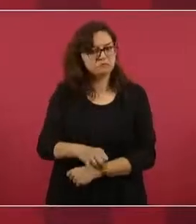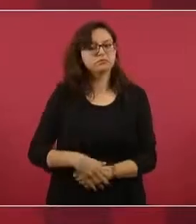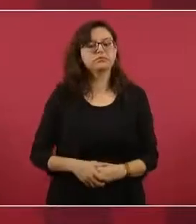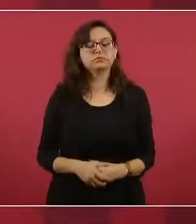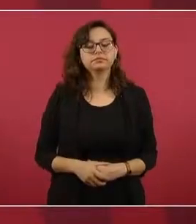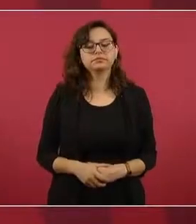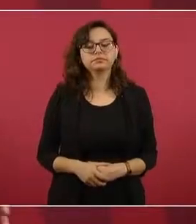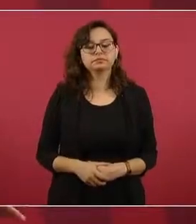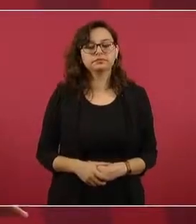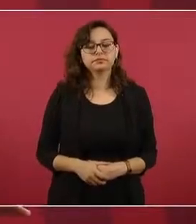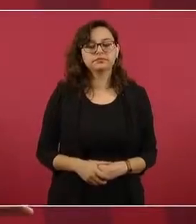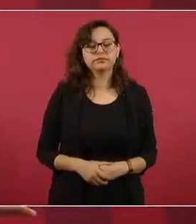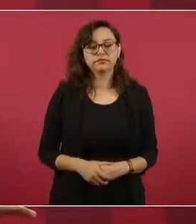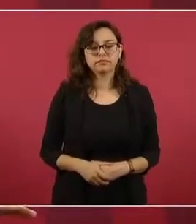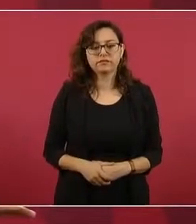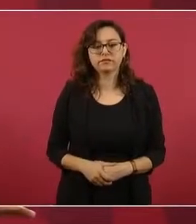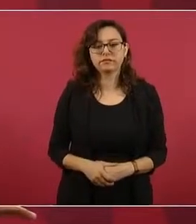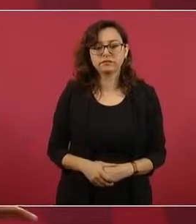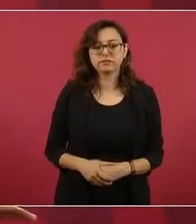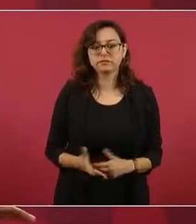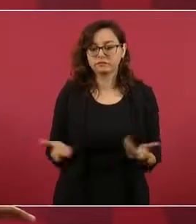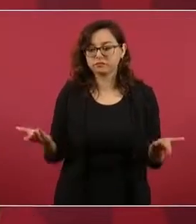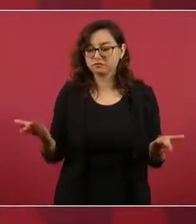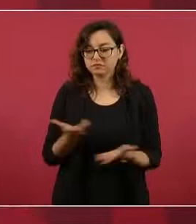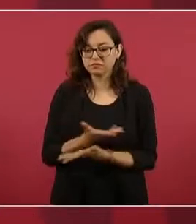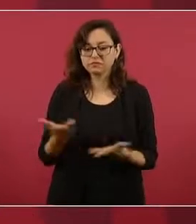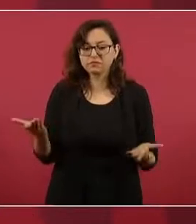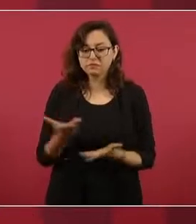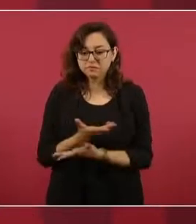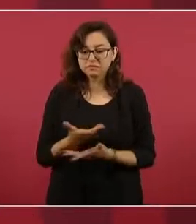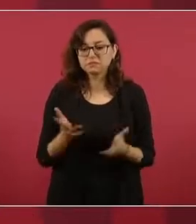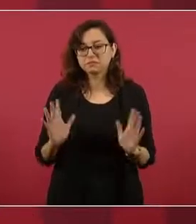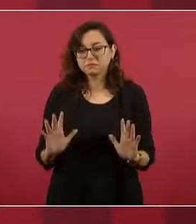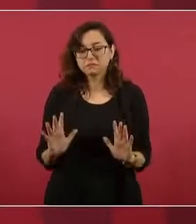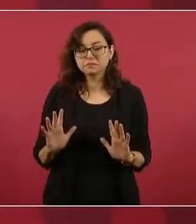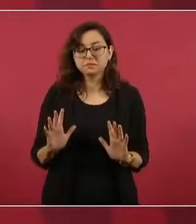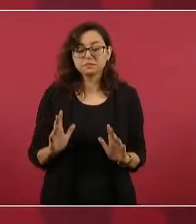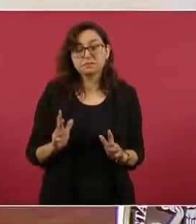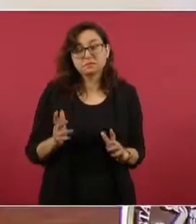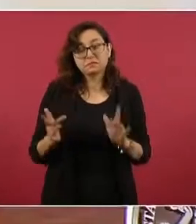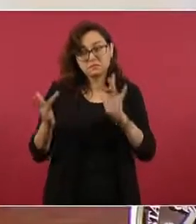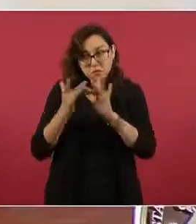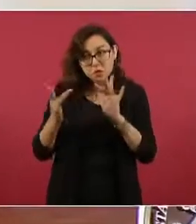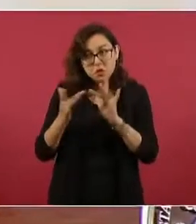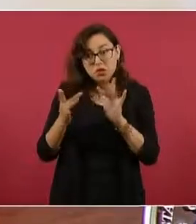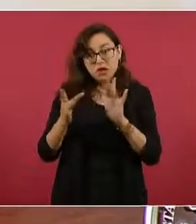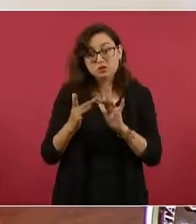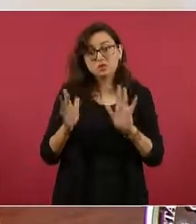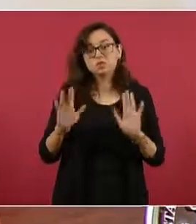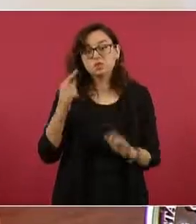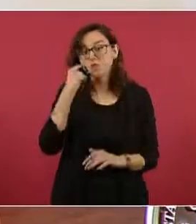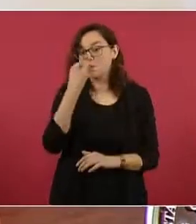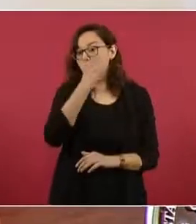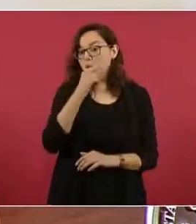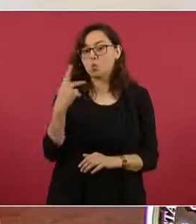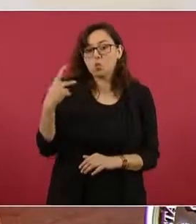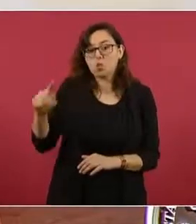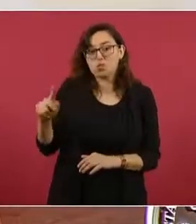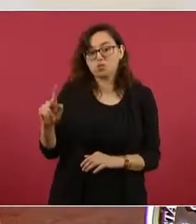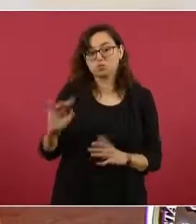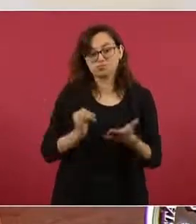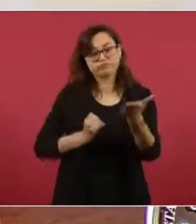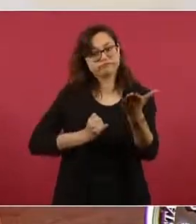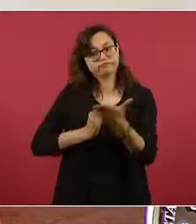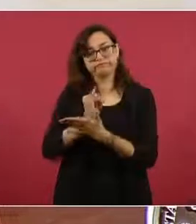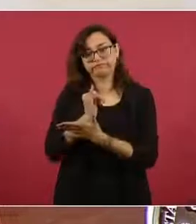Y sí hay relación, pero va a depender de ellos. Ojalá y se tomen en